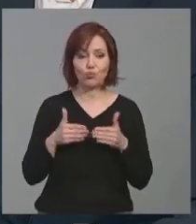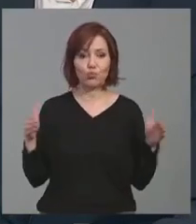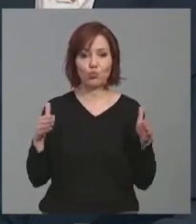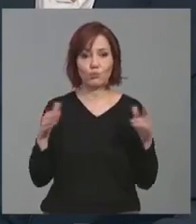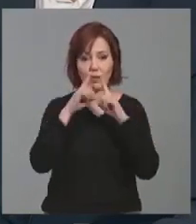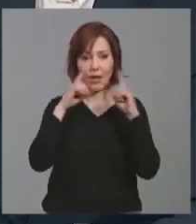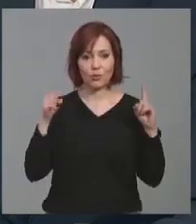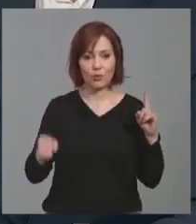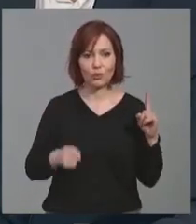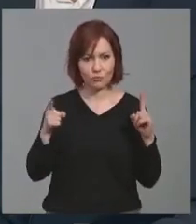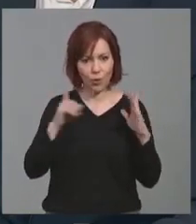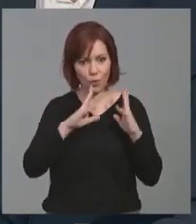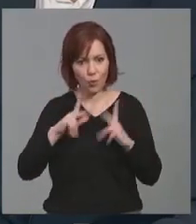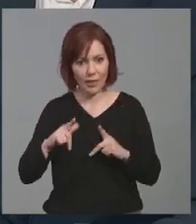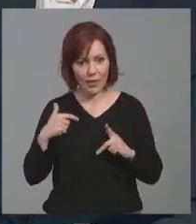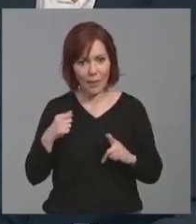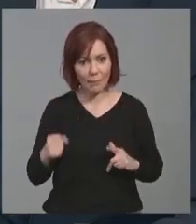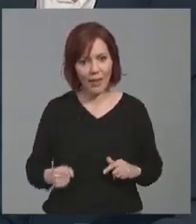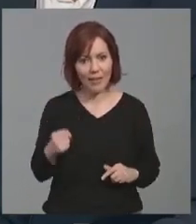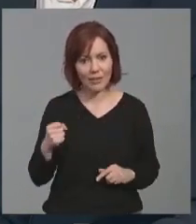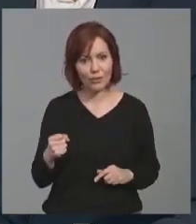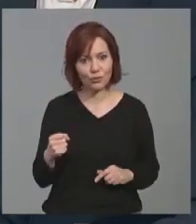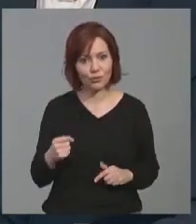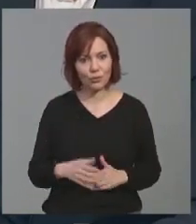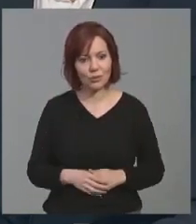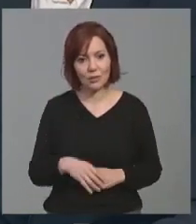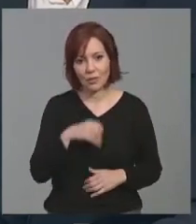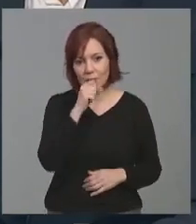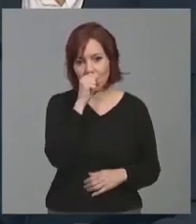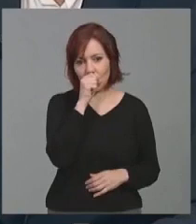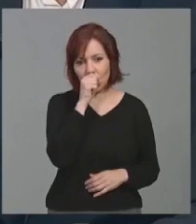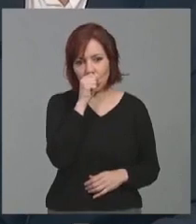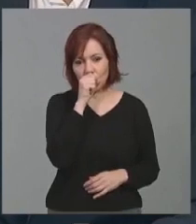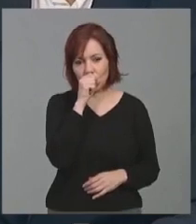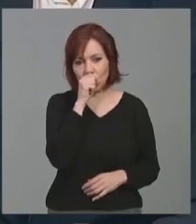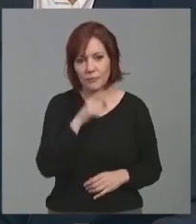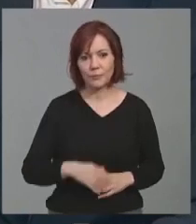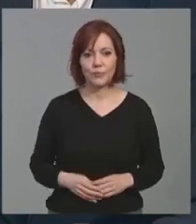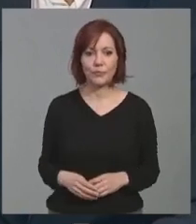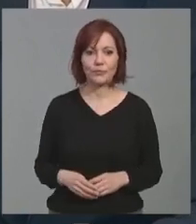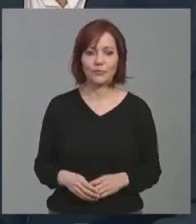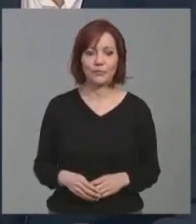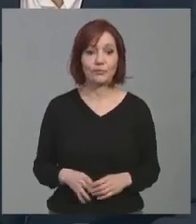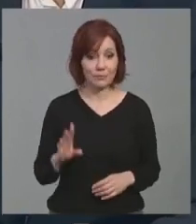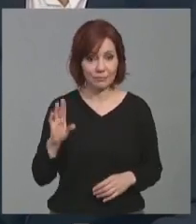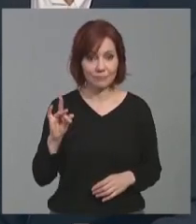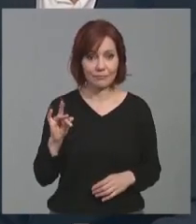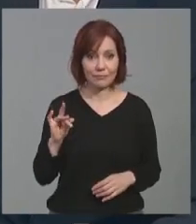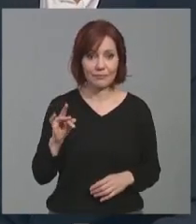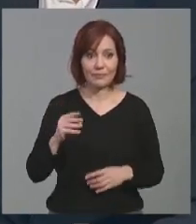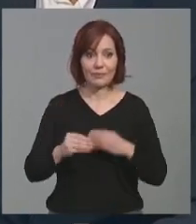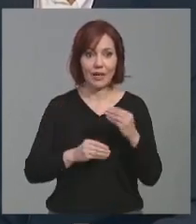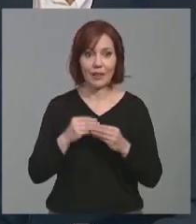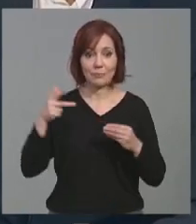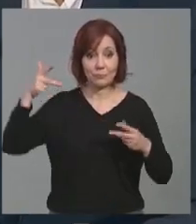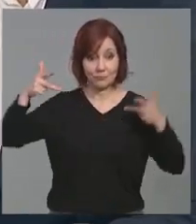no sé si llevan contabilizado el número de peregrinos que han ido ya a Caravaca. Pues, tenemos una... sí que se contabilizan a través de algunas